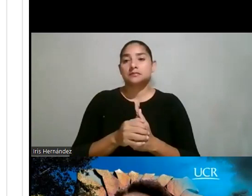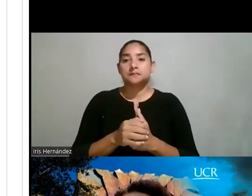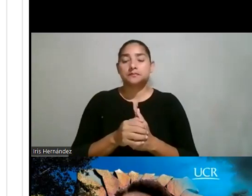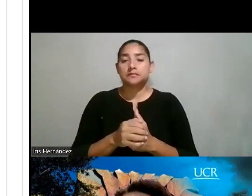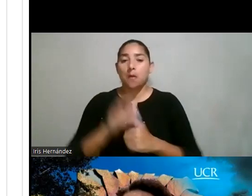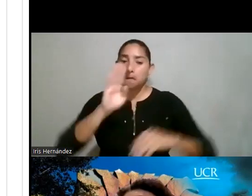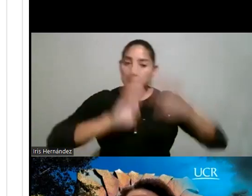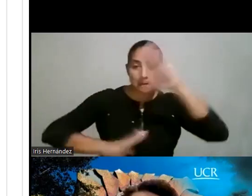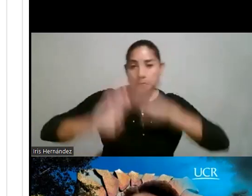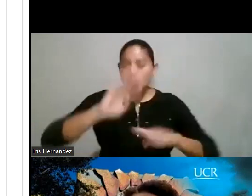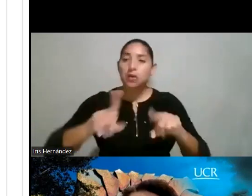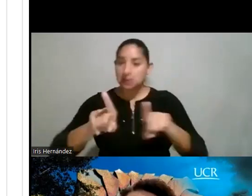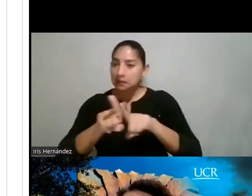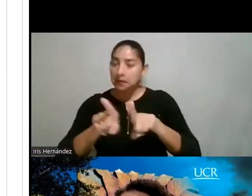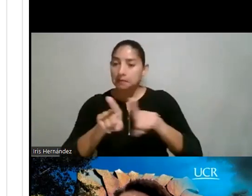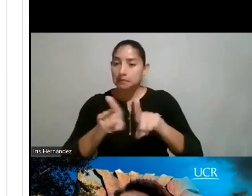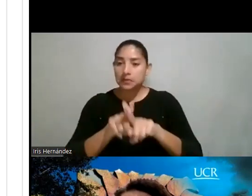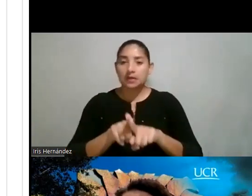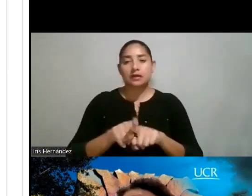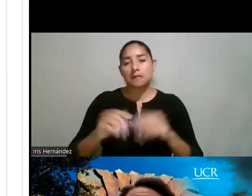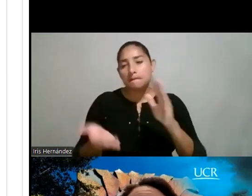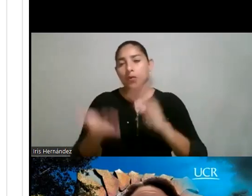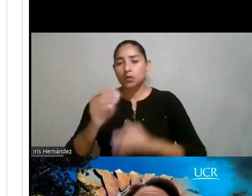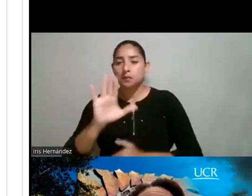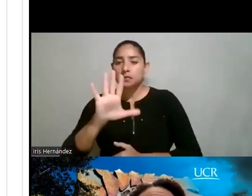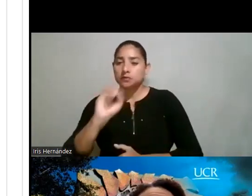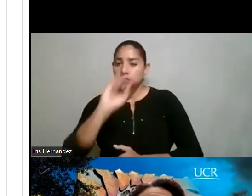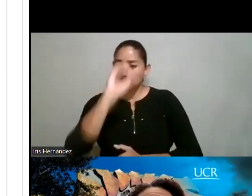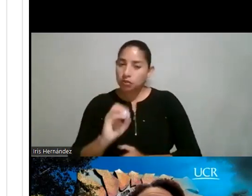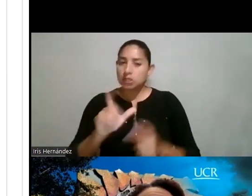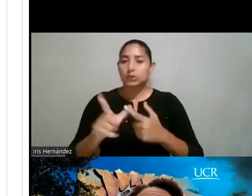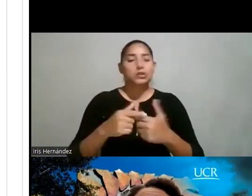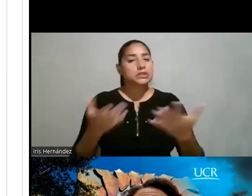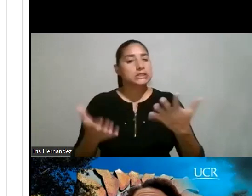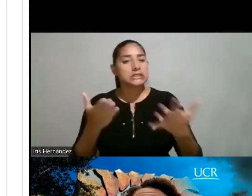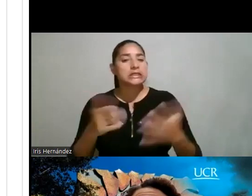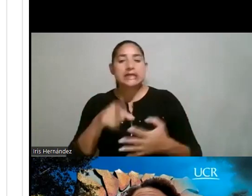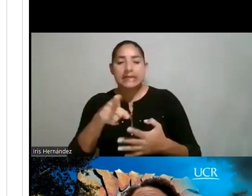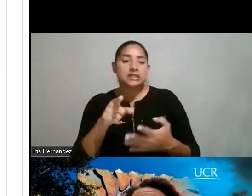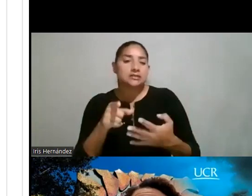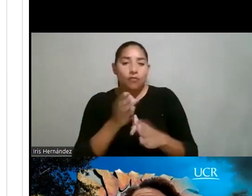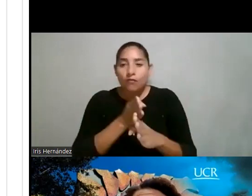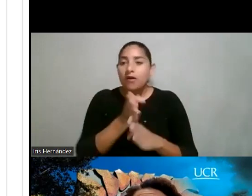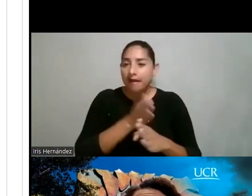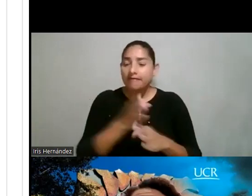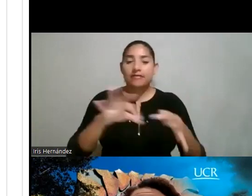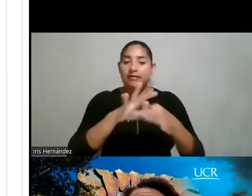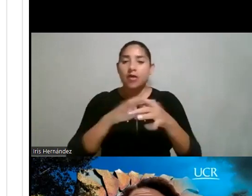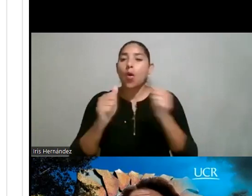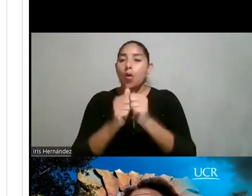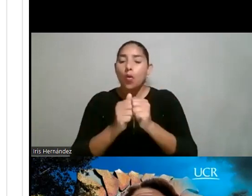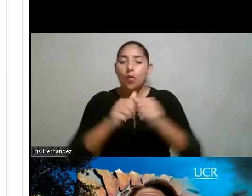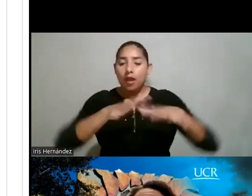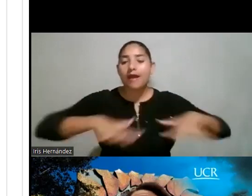biología también, un poquito más del 50%, entonces, son, y son estas carreras que están relacionadas con el área